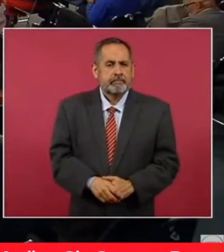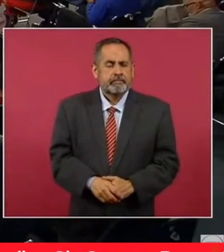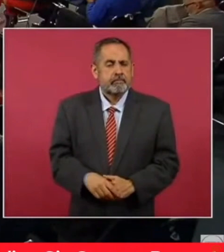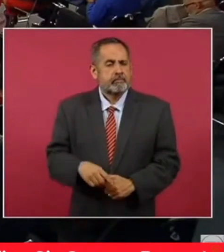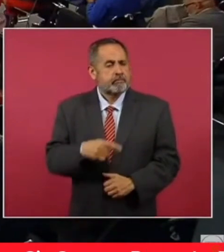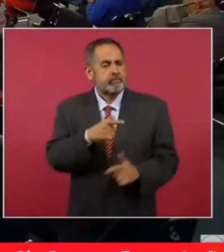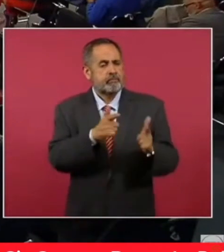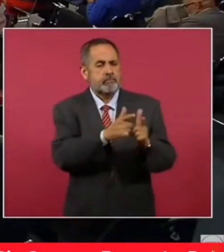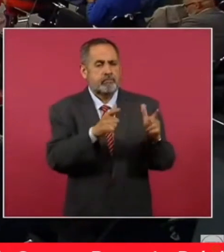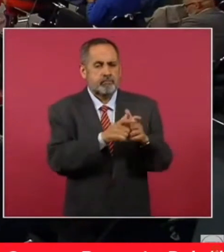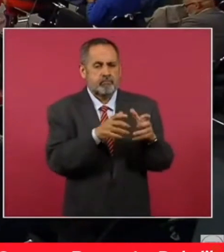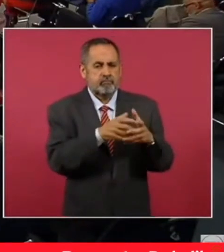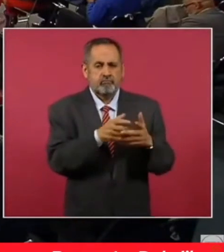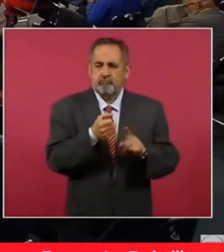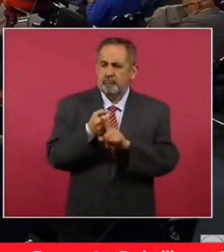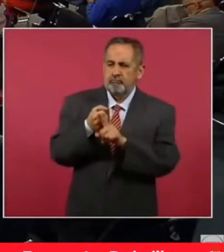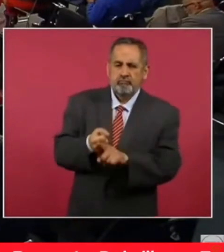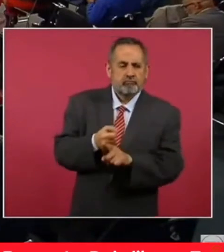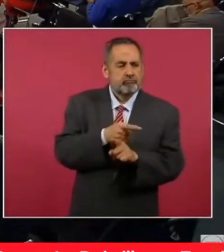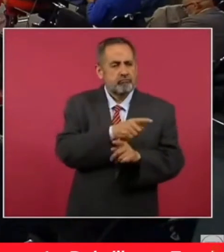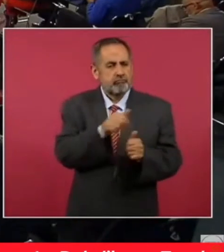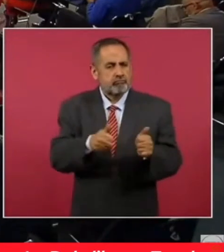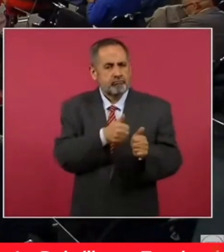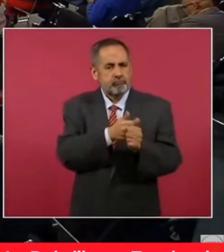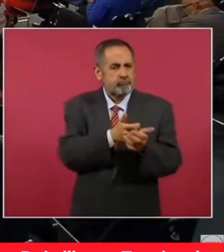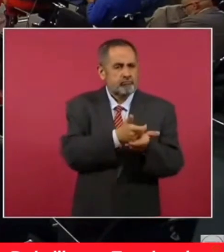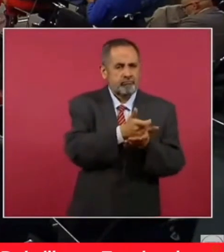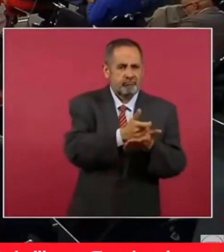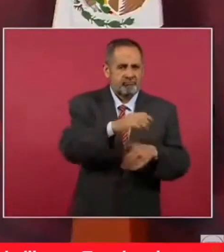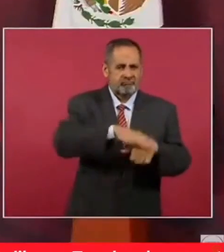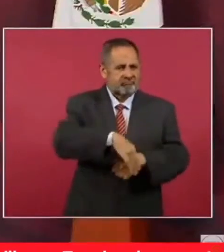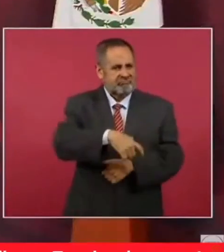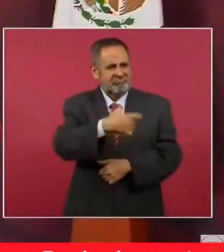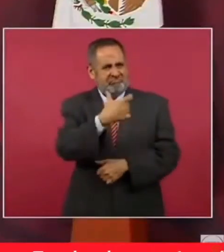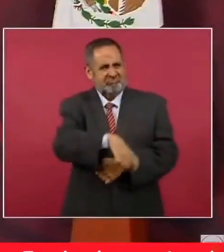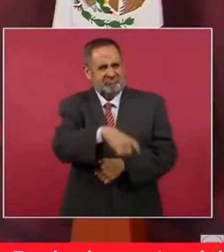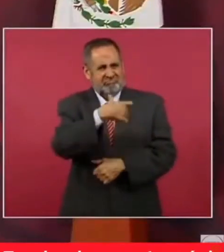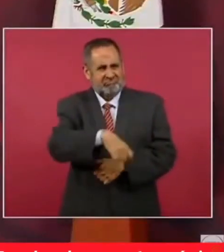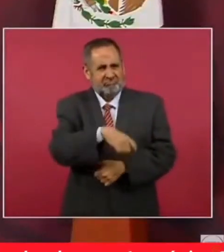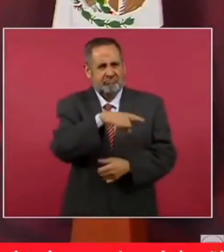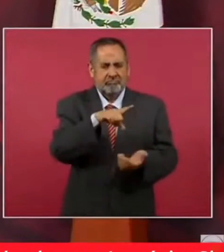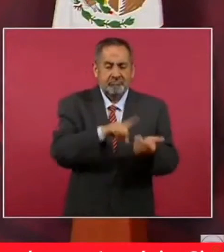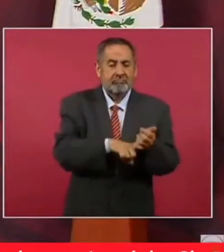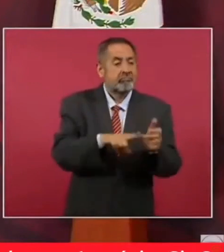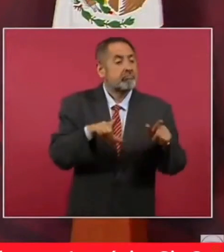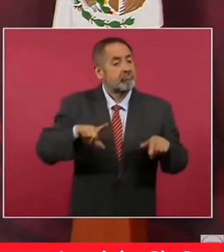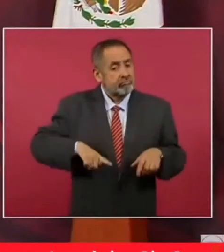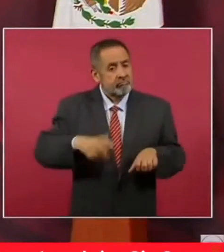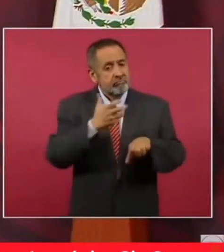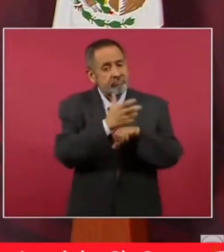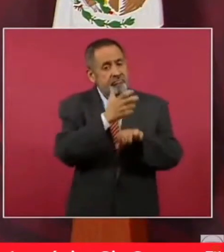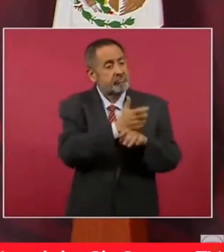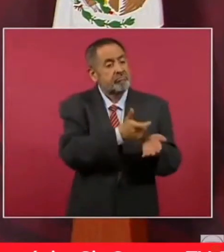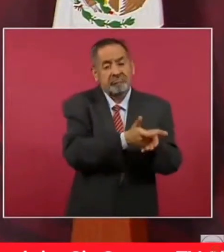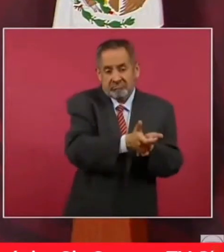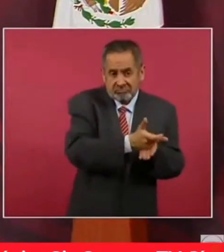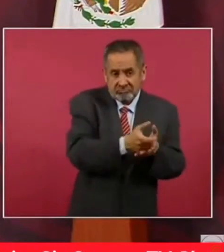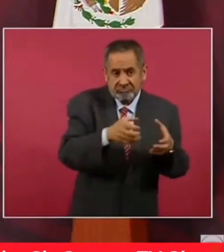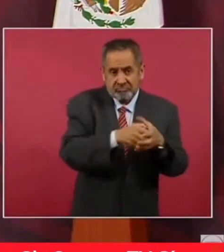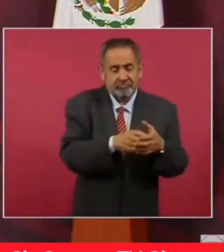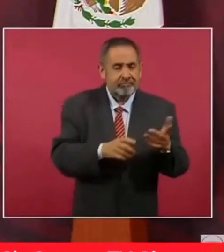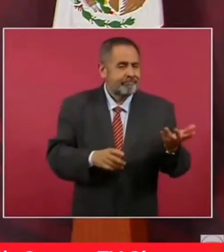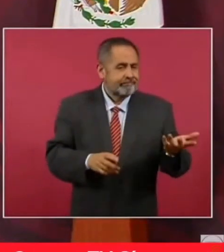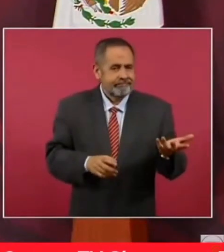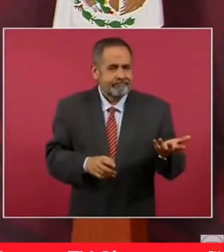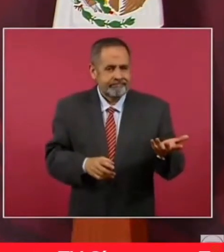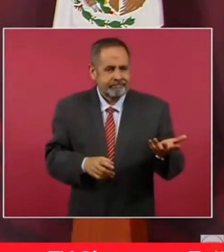el grupo de presión que financian los más ricos de México y el gobierno de Estados Unidos. Pero